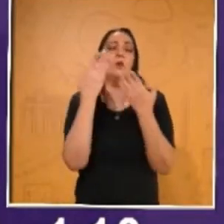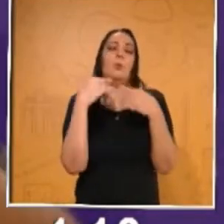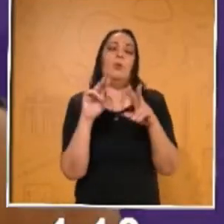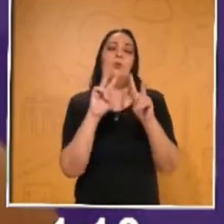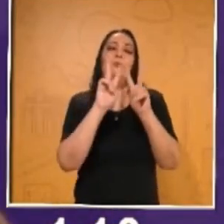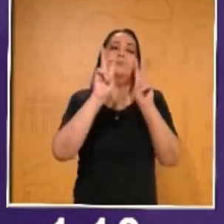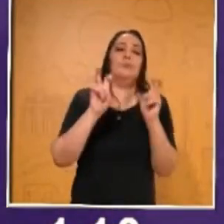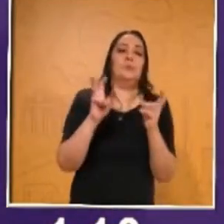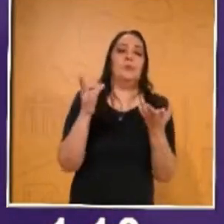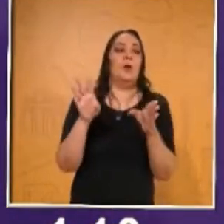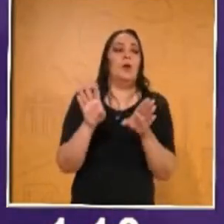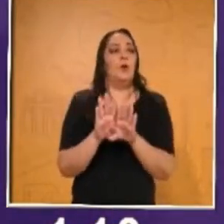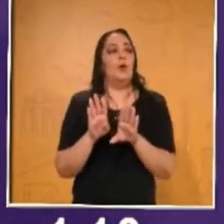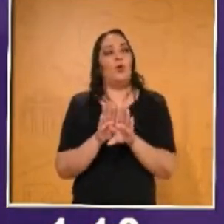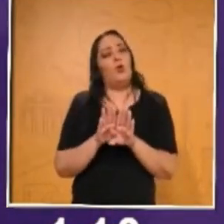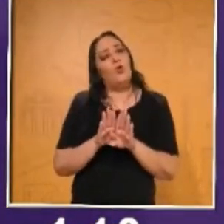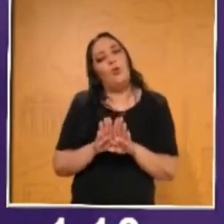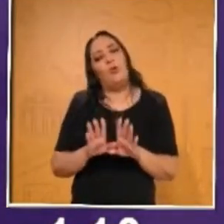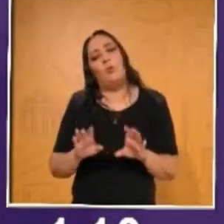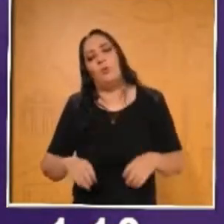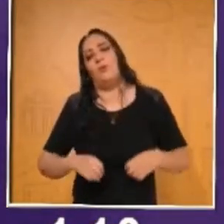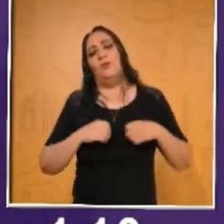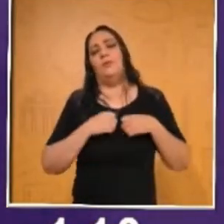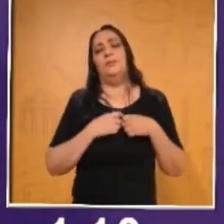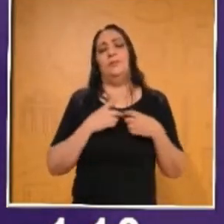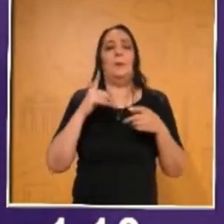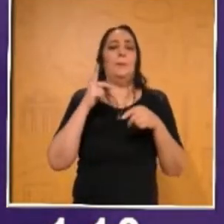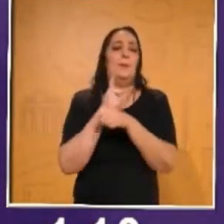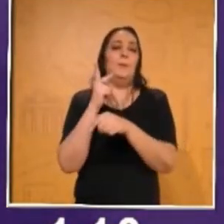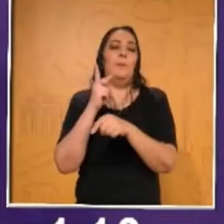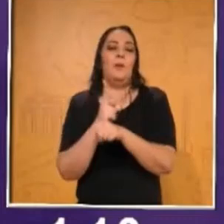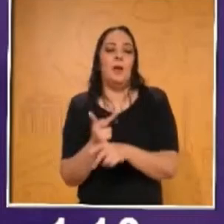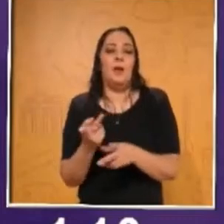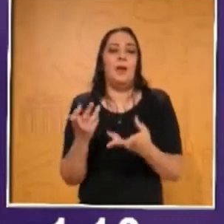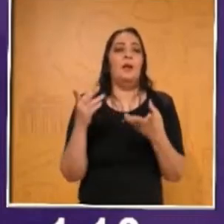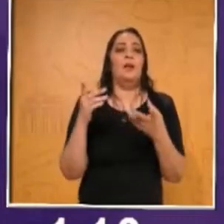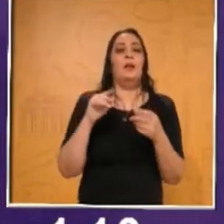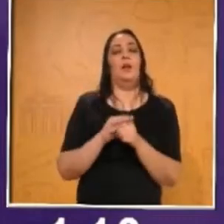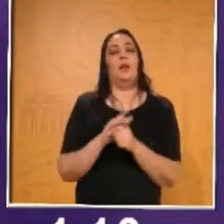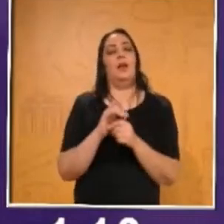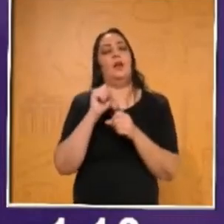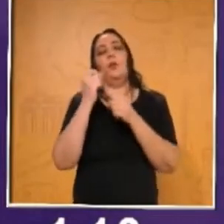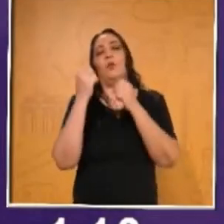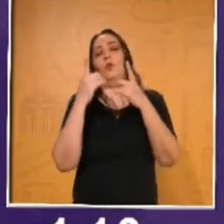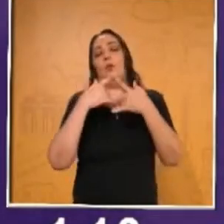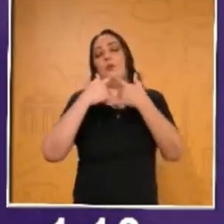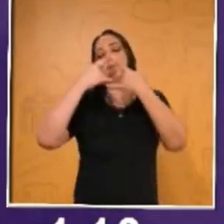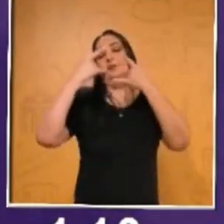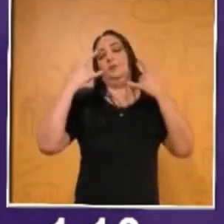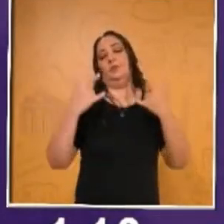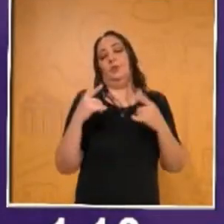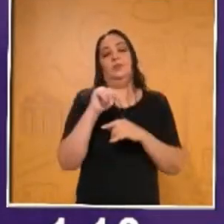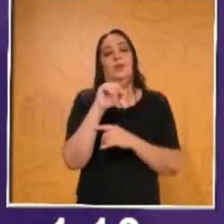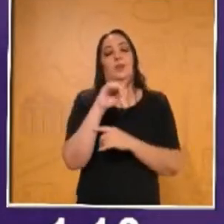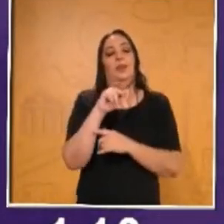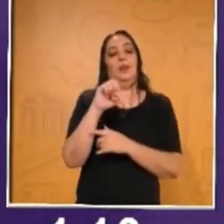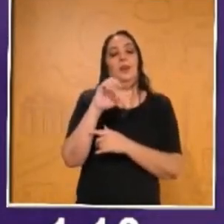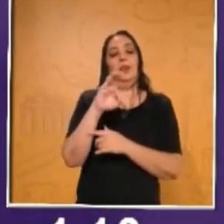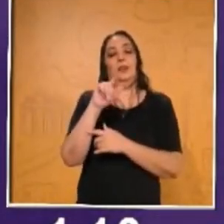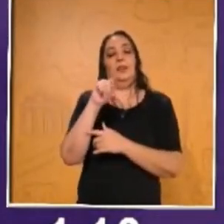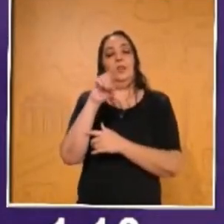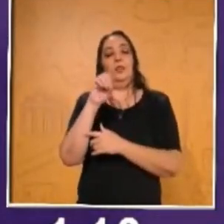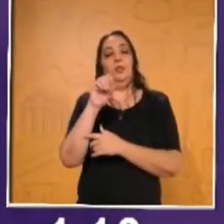de cómo te la, cómo lo viviste en la primaria, en lo que son anécdotas, anécdotas personales,